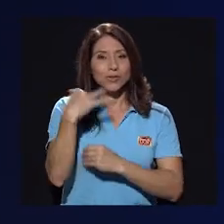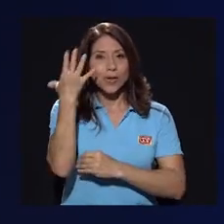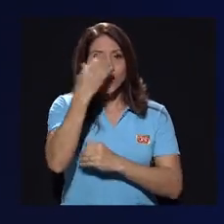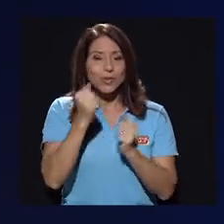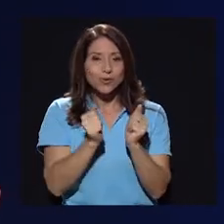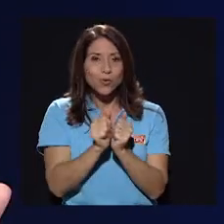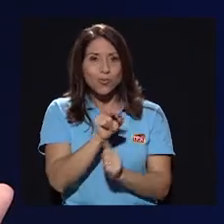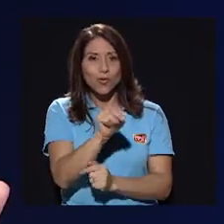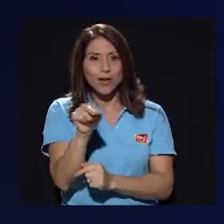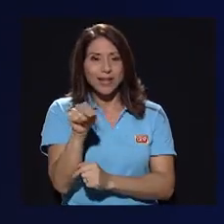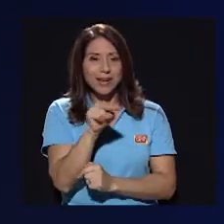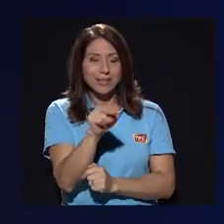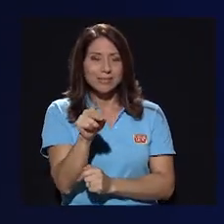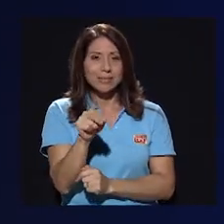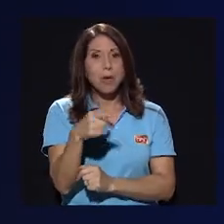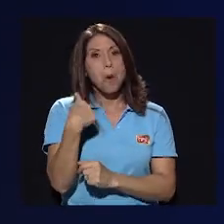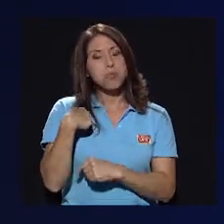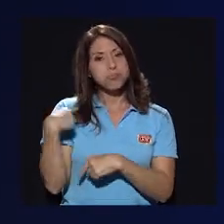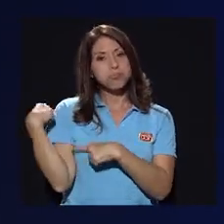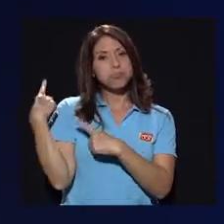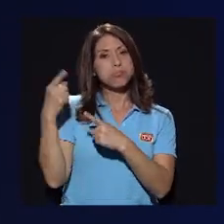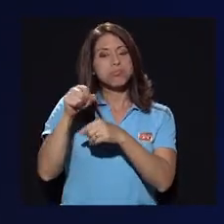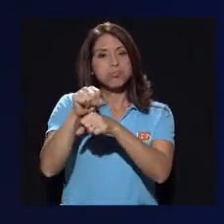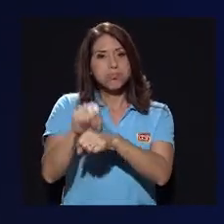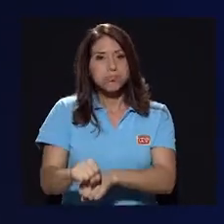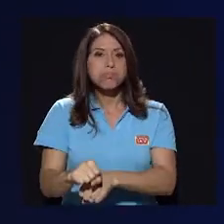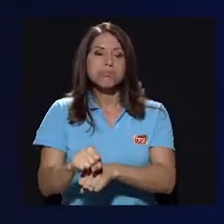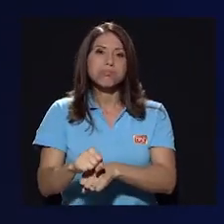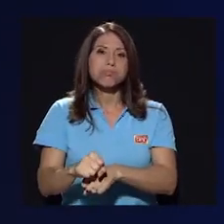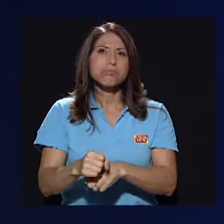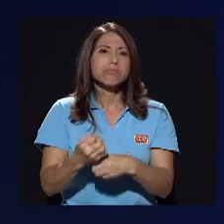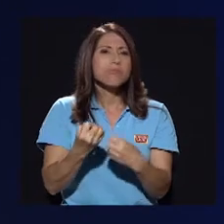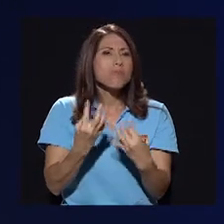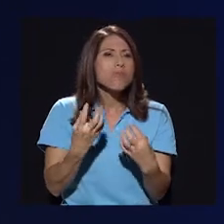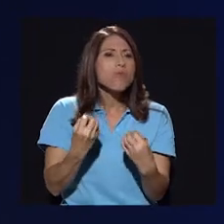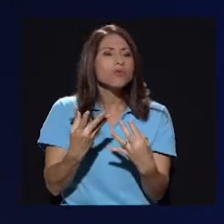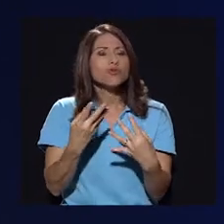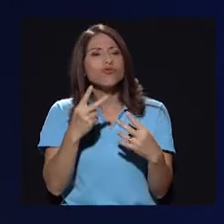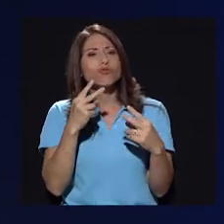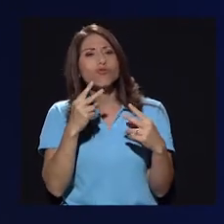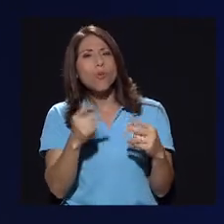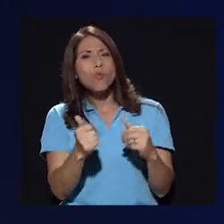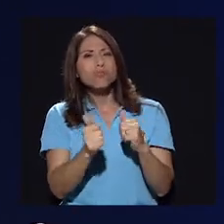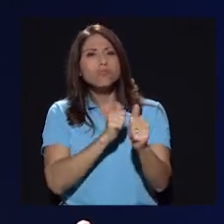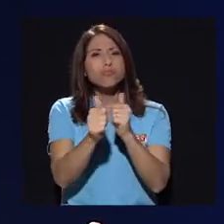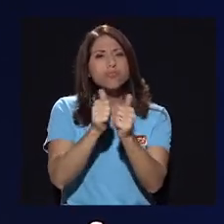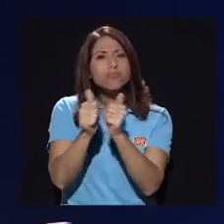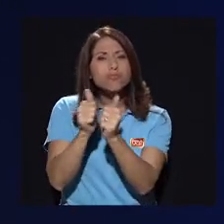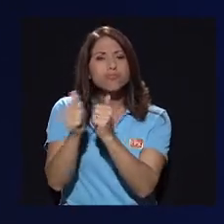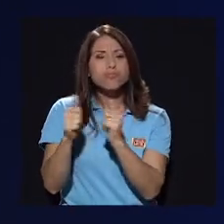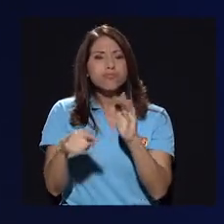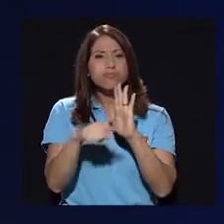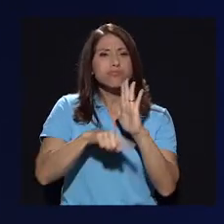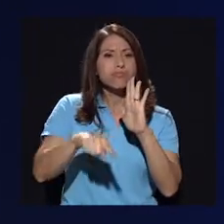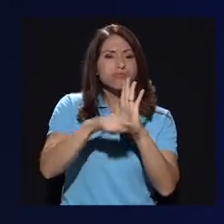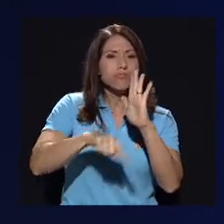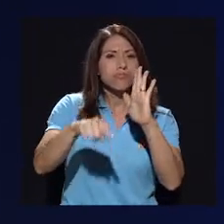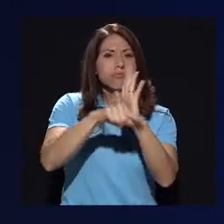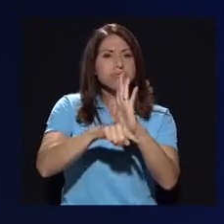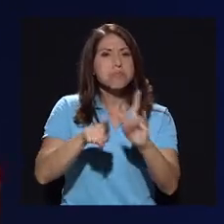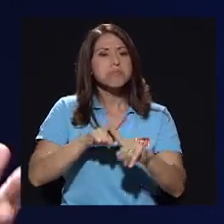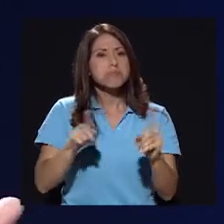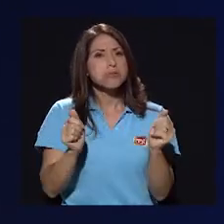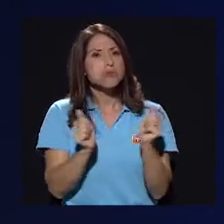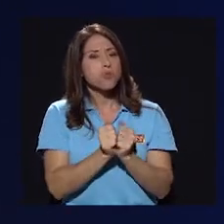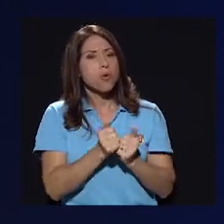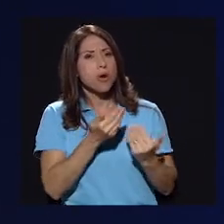tan bonitos con colegas, ¿verdad? Uno está acostumbrado también a vivir mucho desde la competencia un poco negativa, ¿verdad? Y de